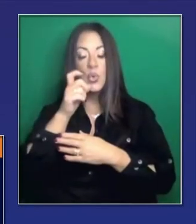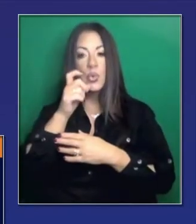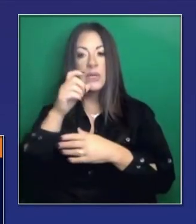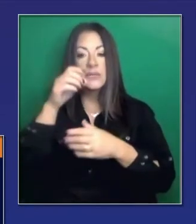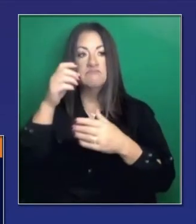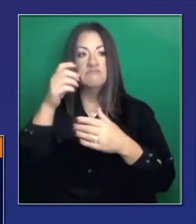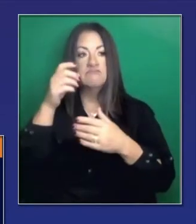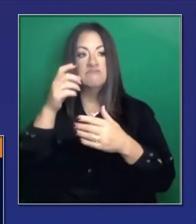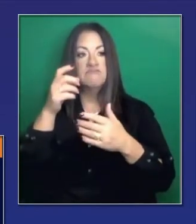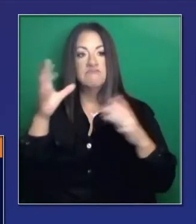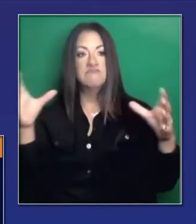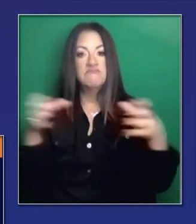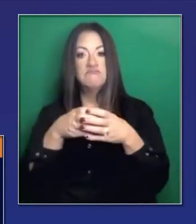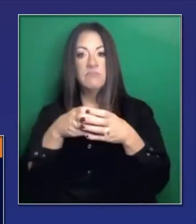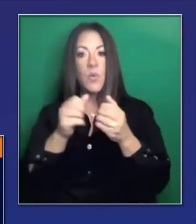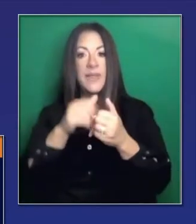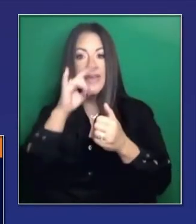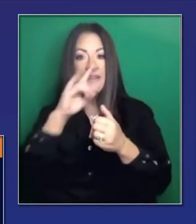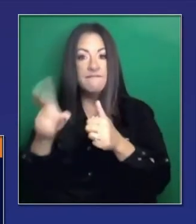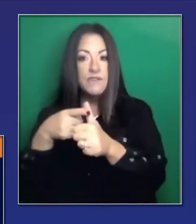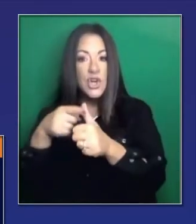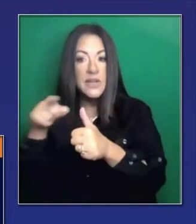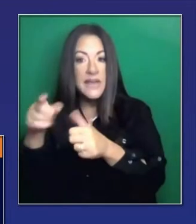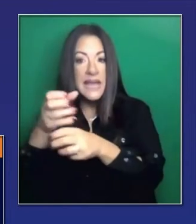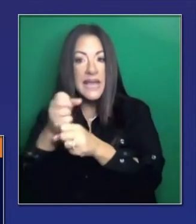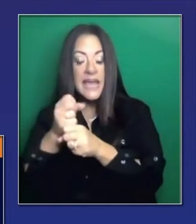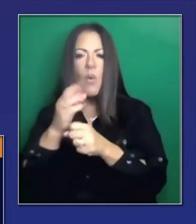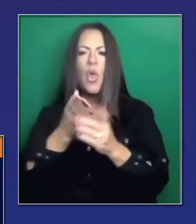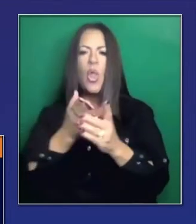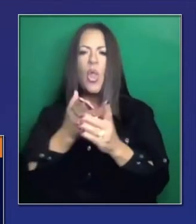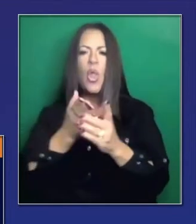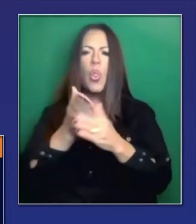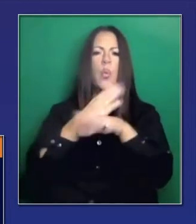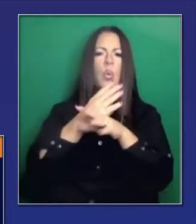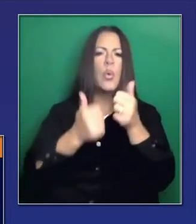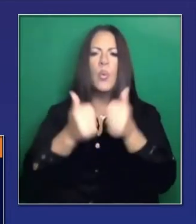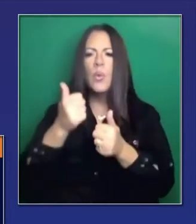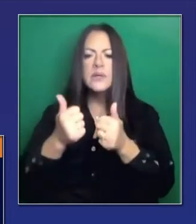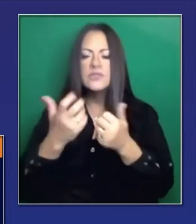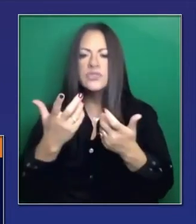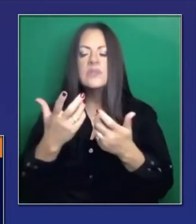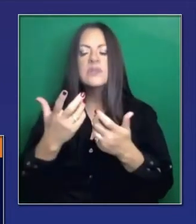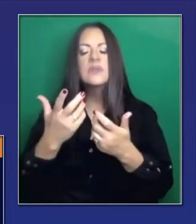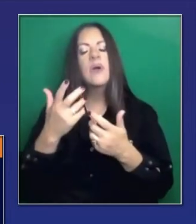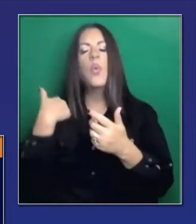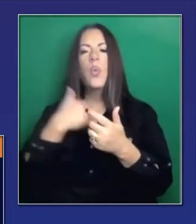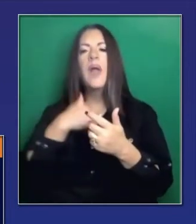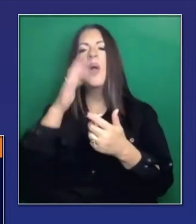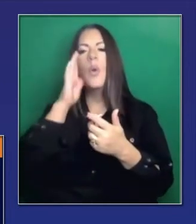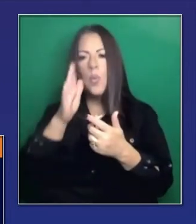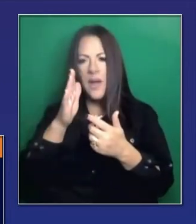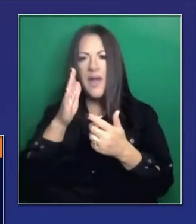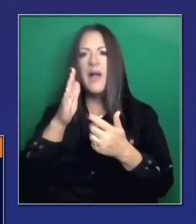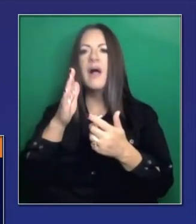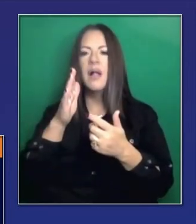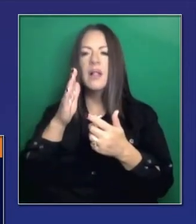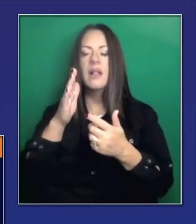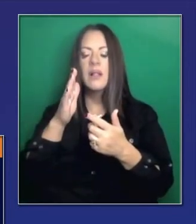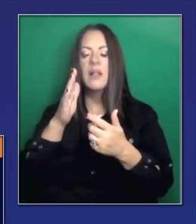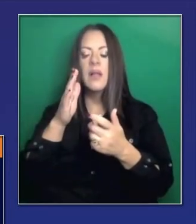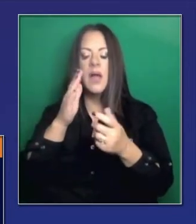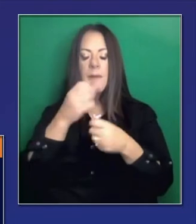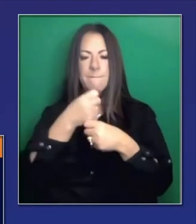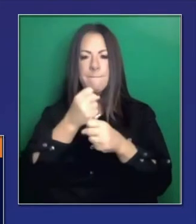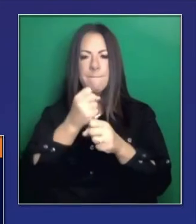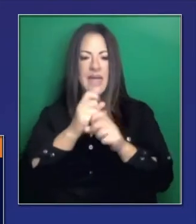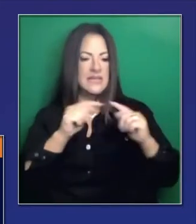los que están dando instrucción a distancia. Así que son todas consideraciones que estaremos actualizando públicamente el